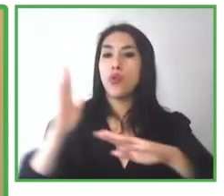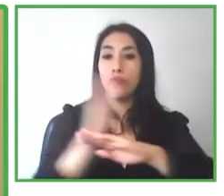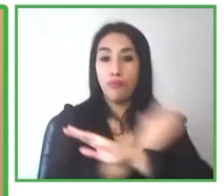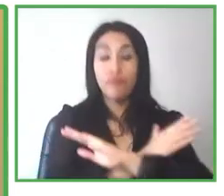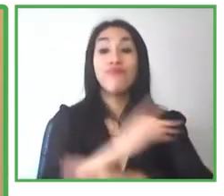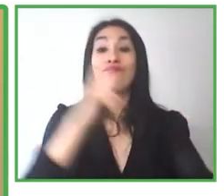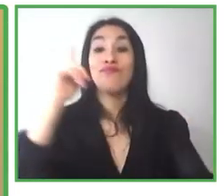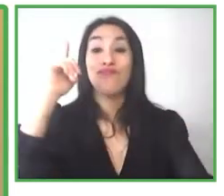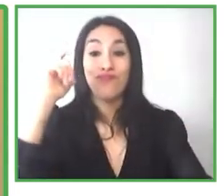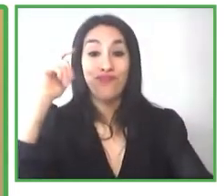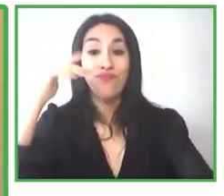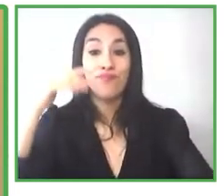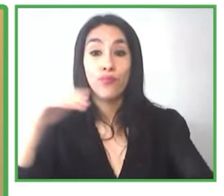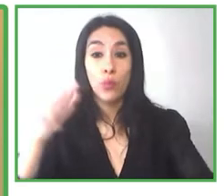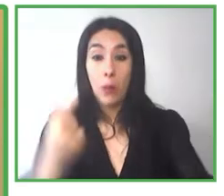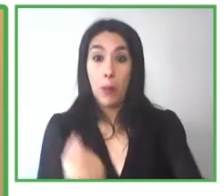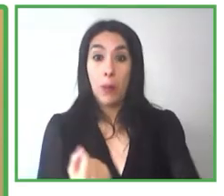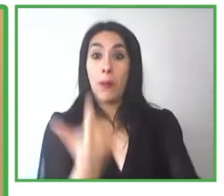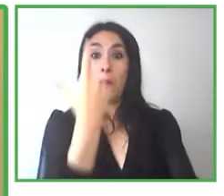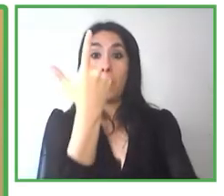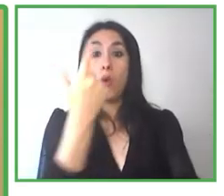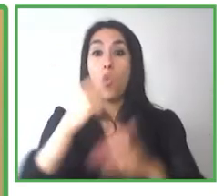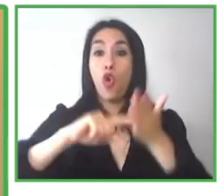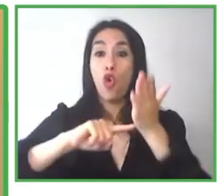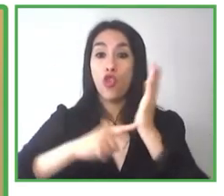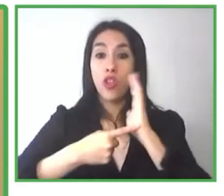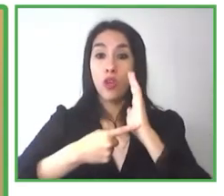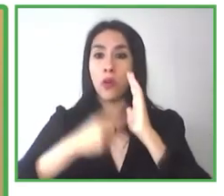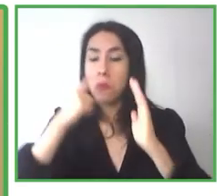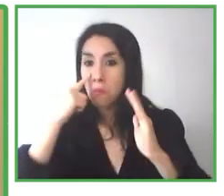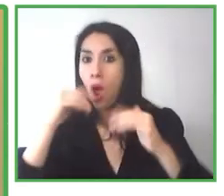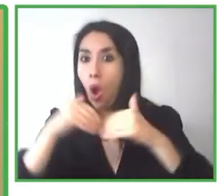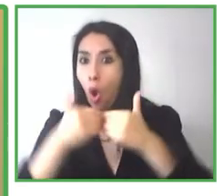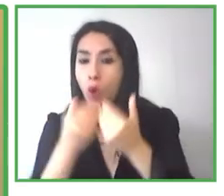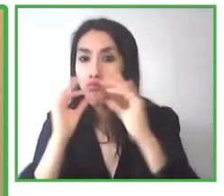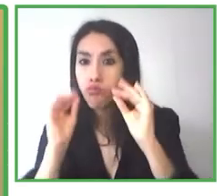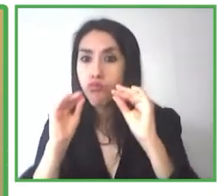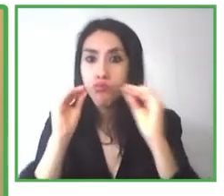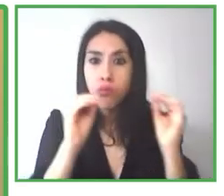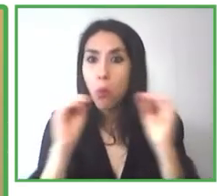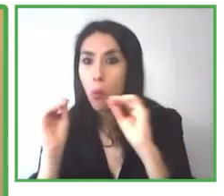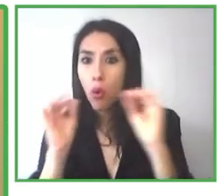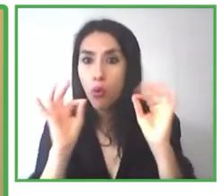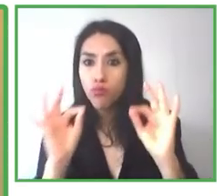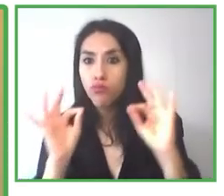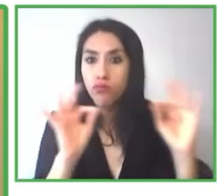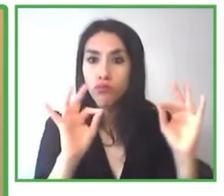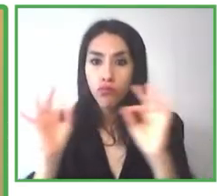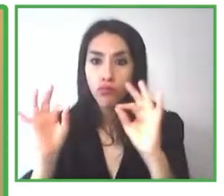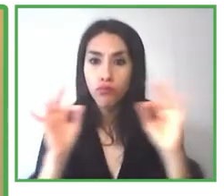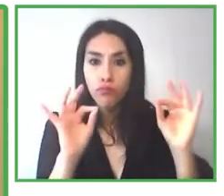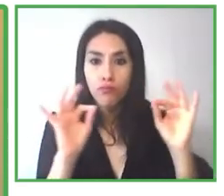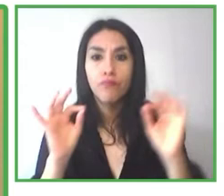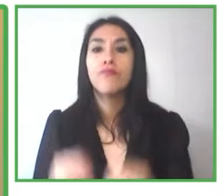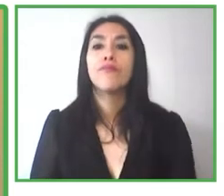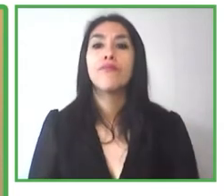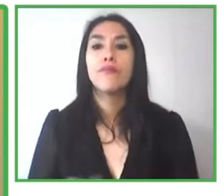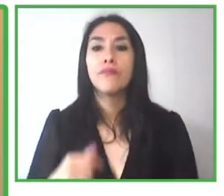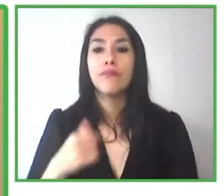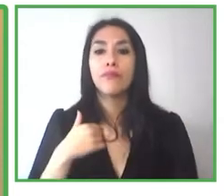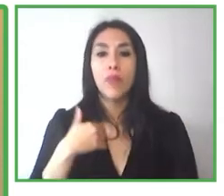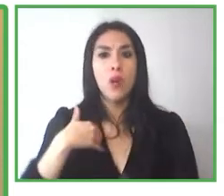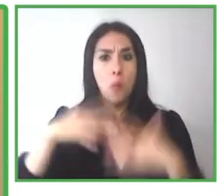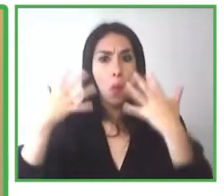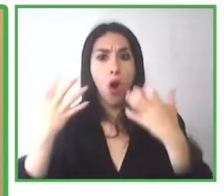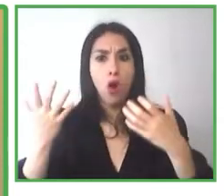y mientras veía más y más tecnologías emergentes que creaba esta inteligencia artificial me di cuenta que quería ser